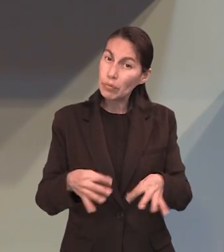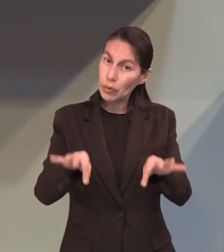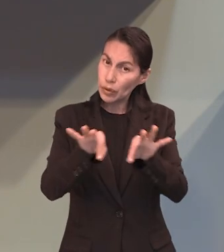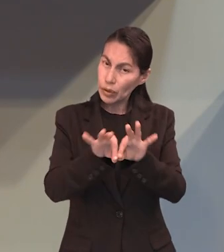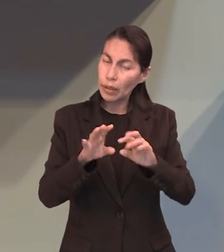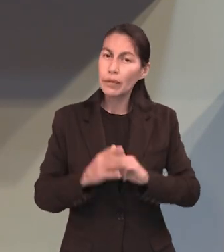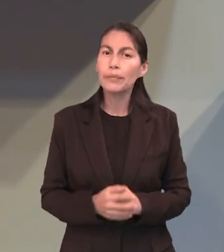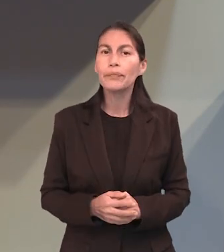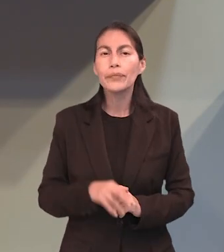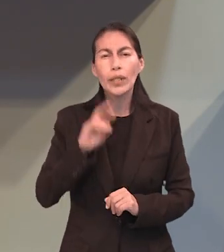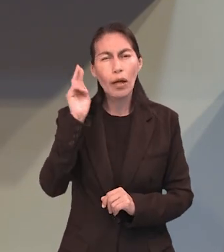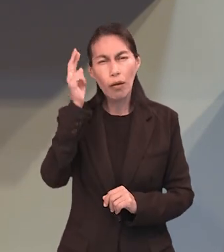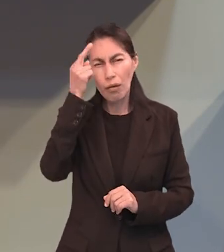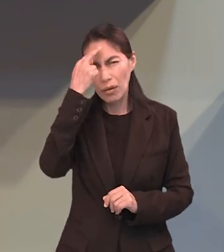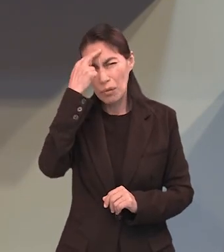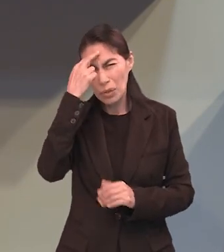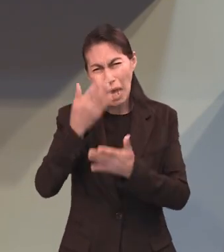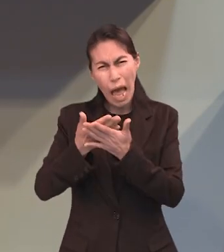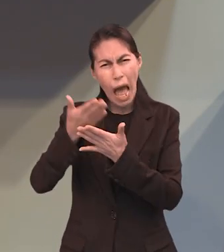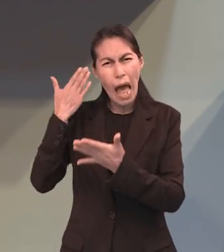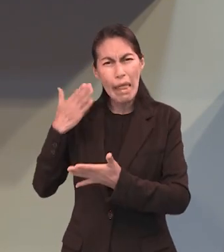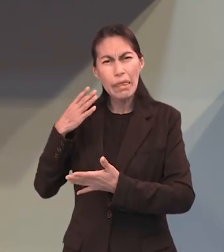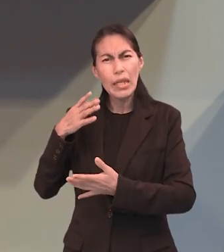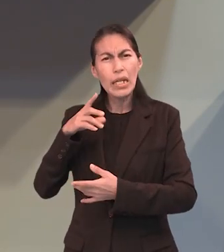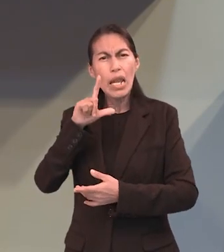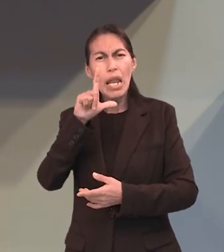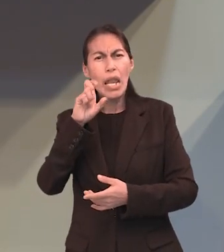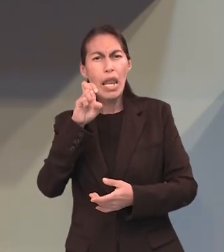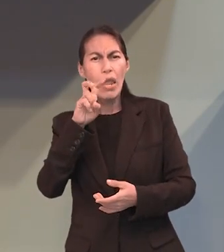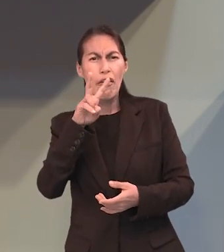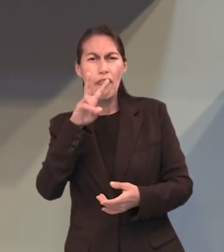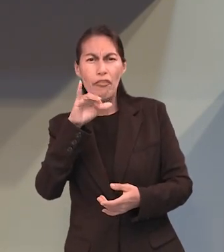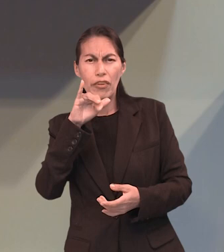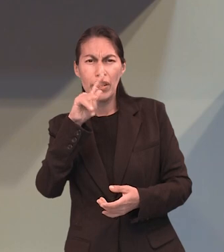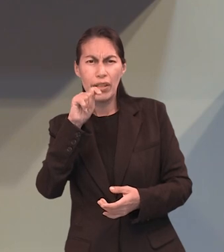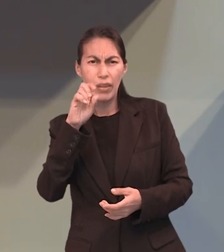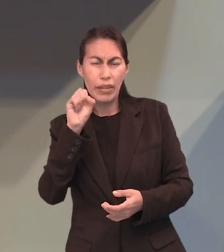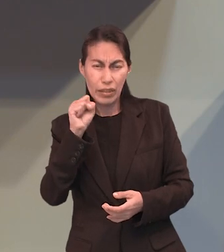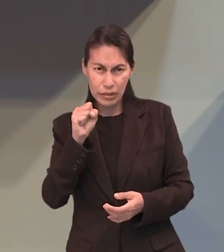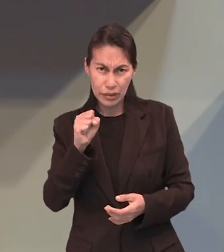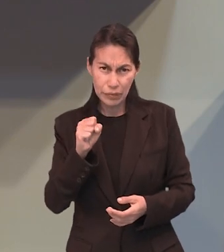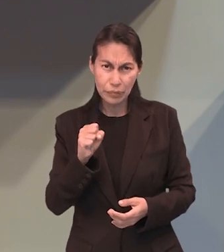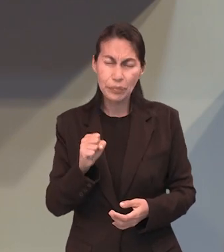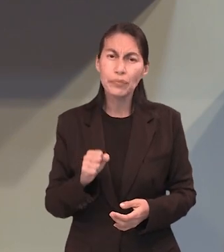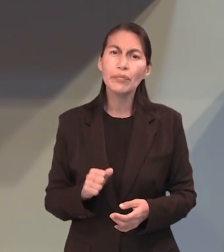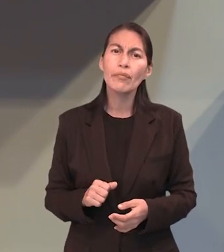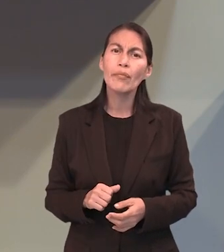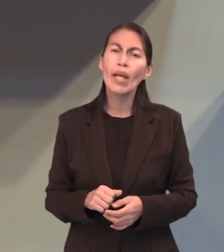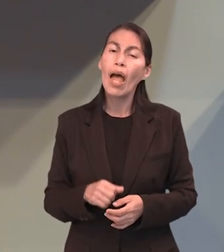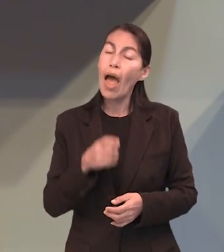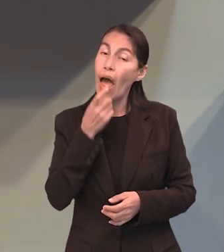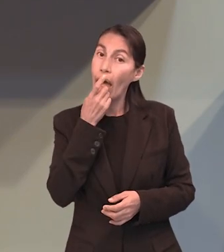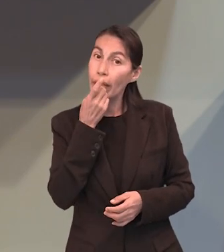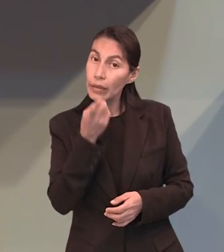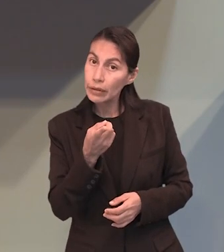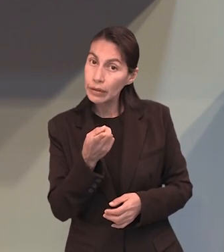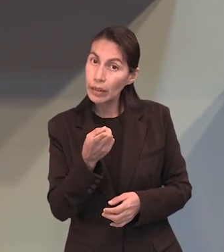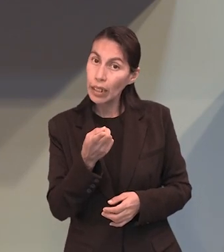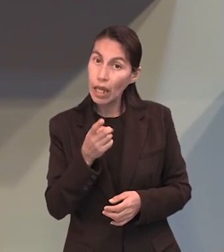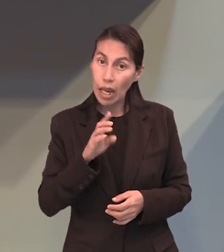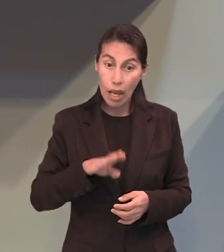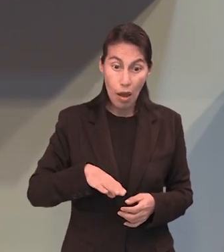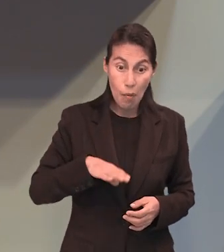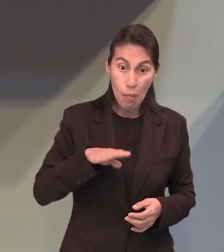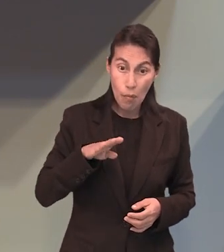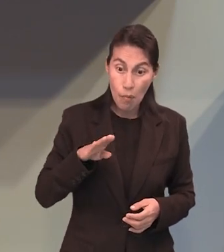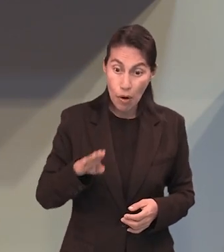Recordemos que el sacerdocio levita, pues llegaron a ser muchos debido a que por la muerte no